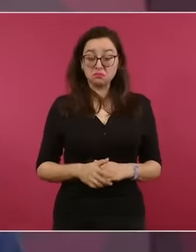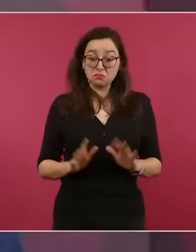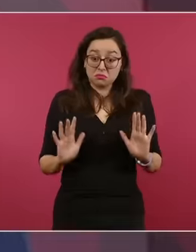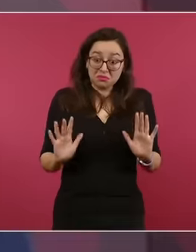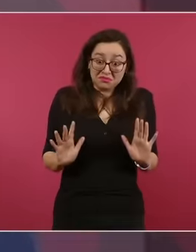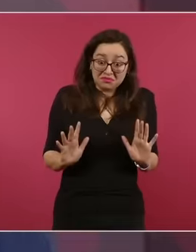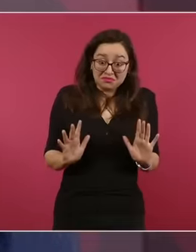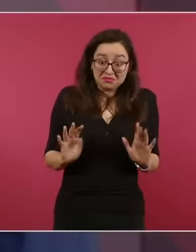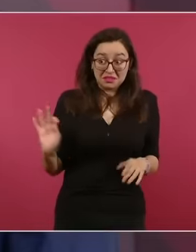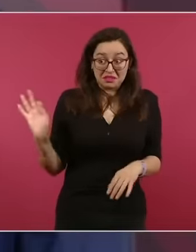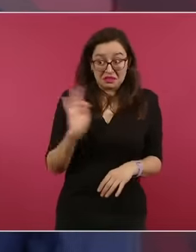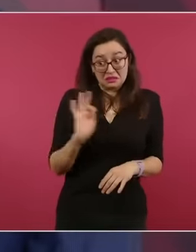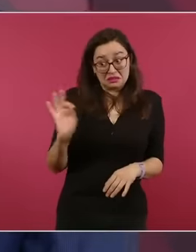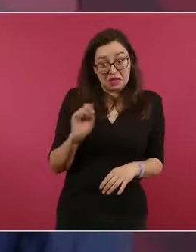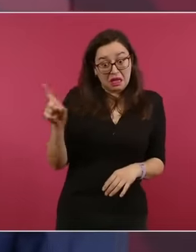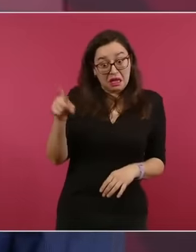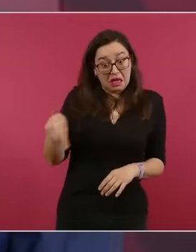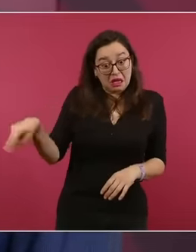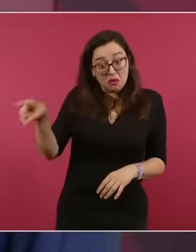¿por qué digo esto?